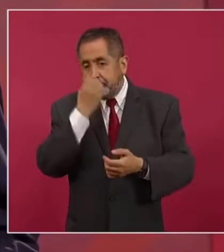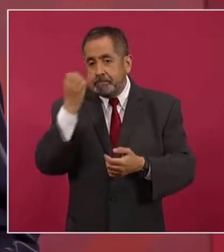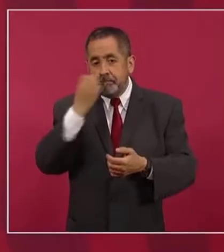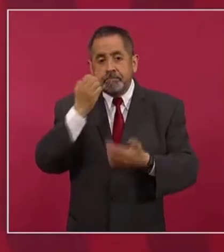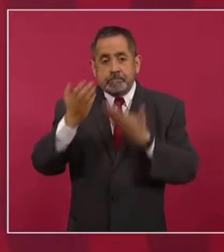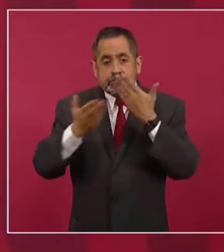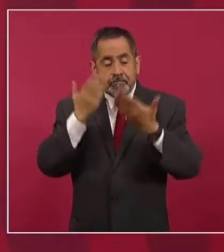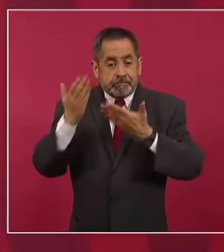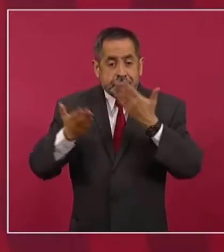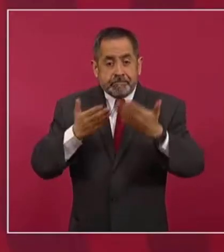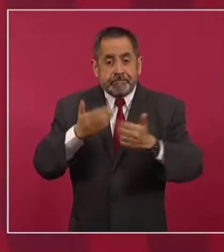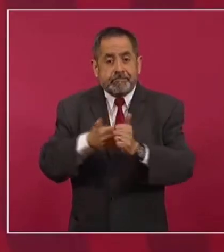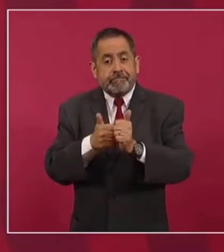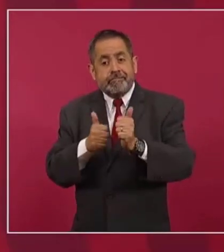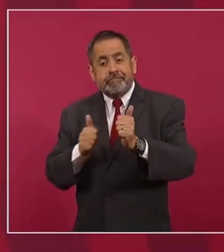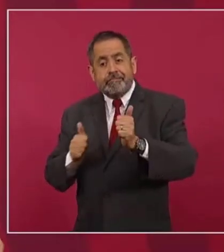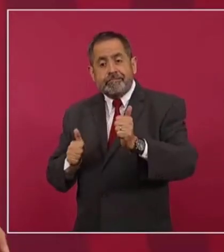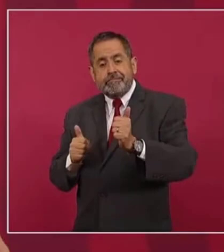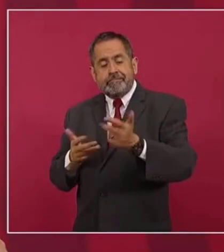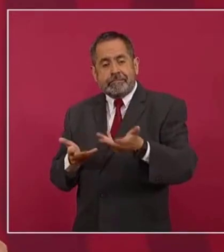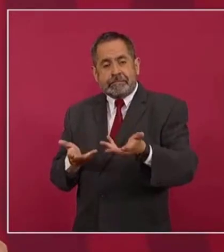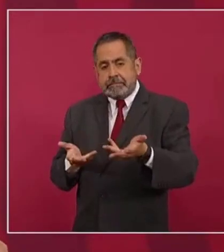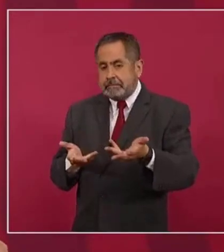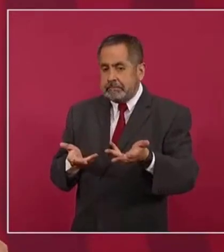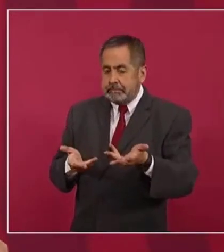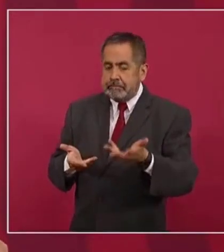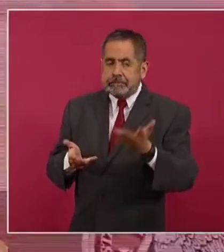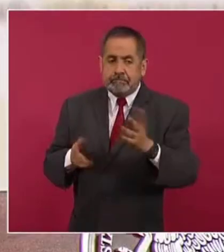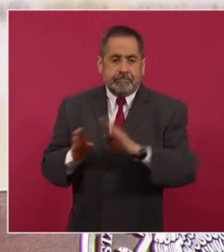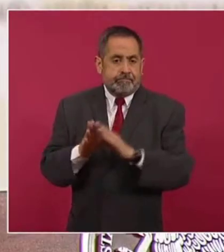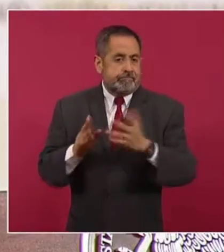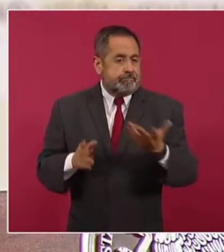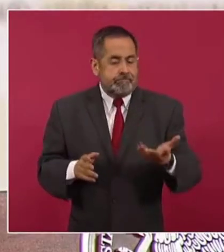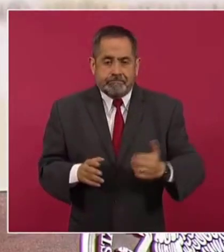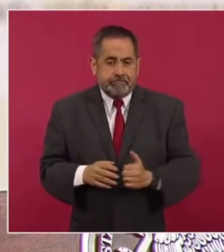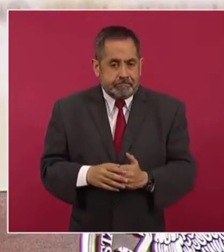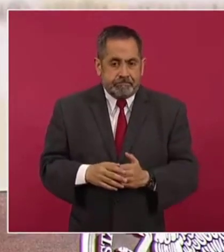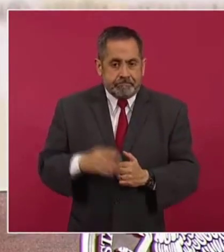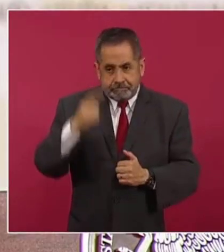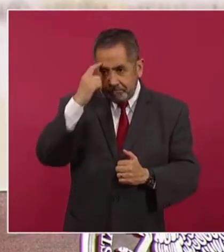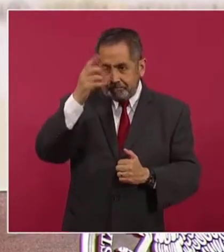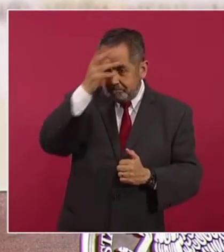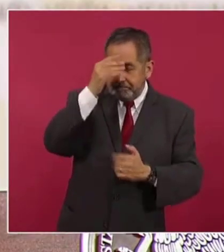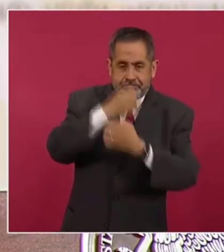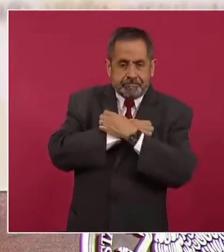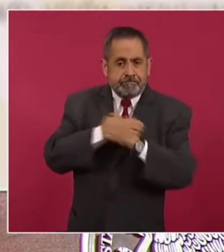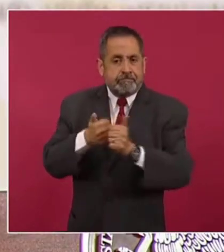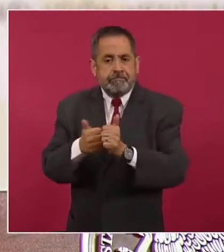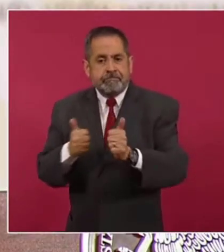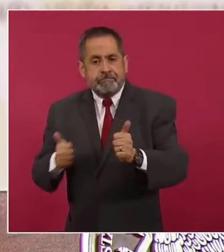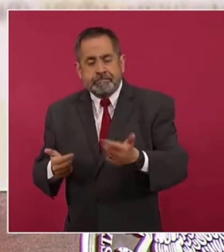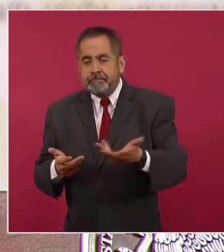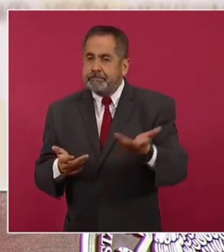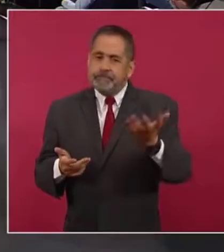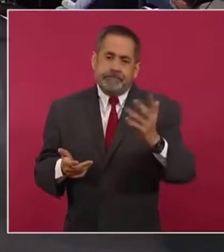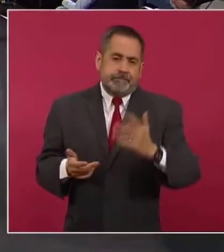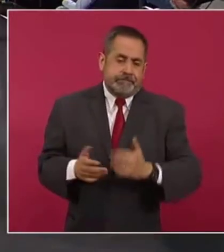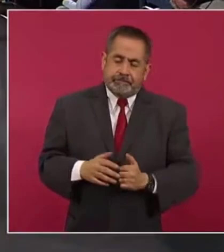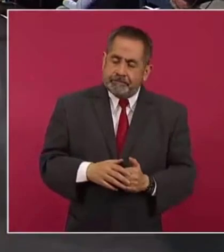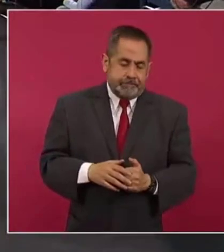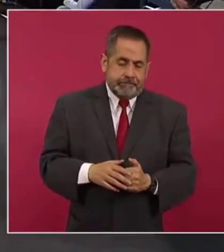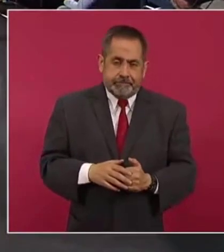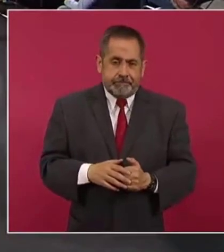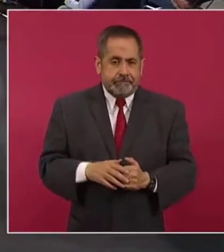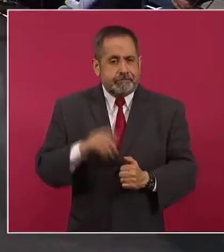origina en lo educativo, que no es lo mismo